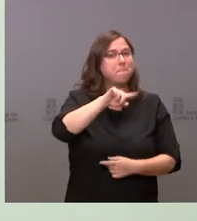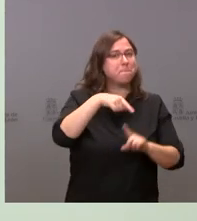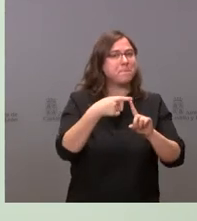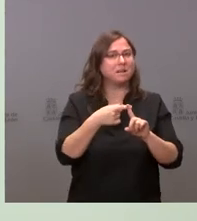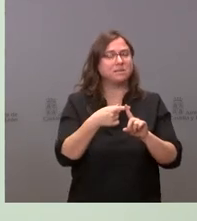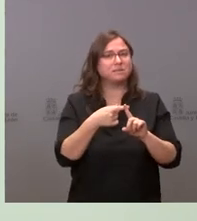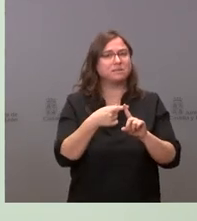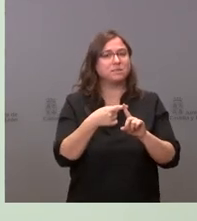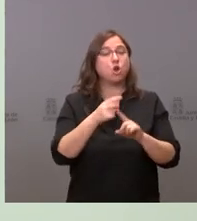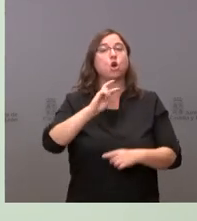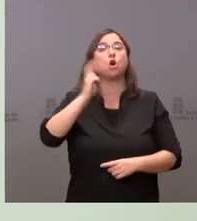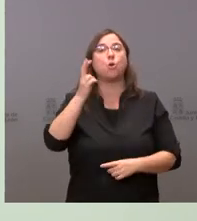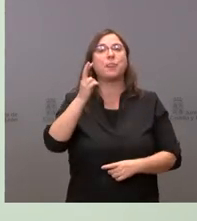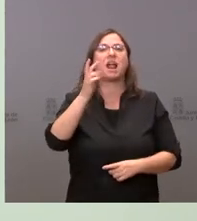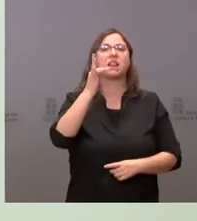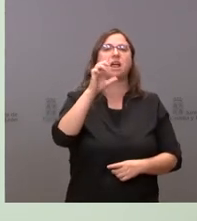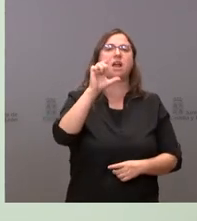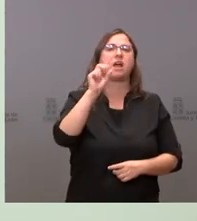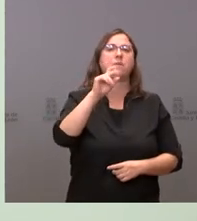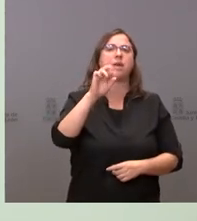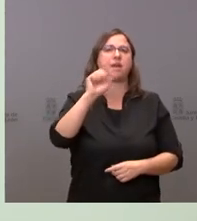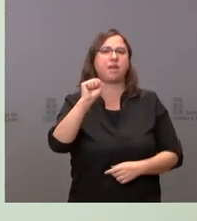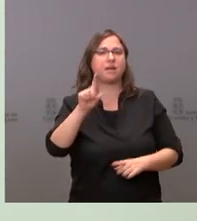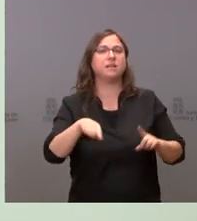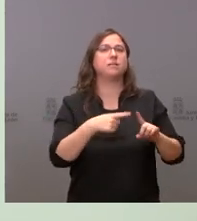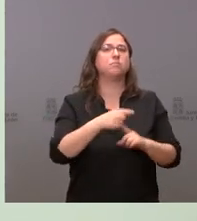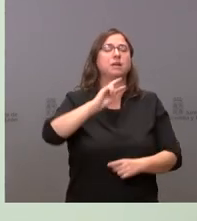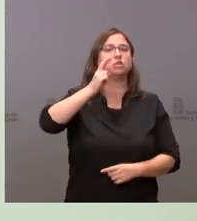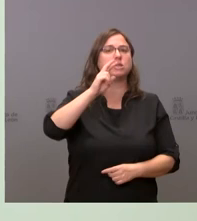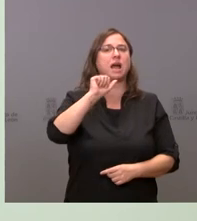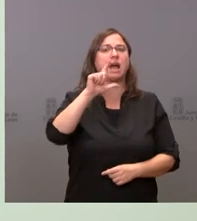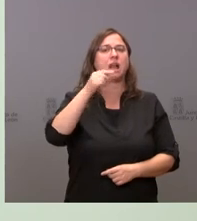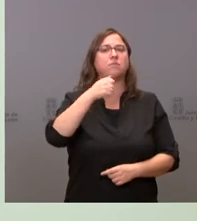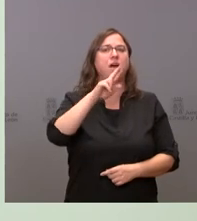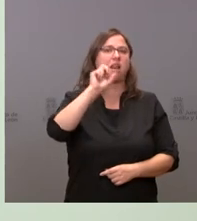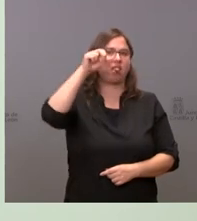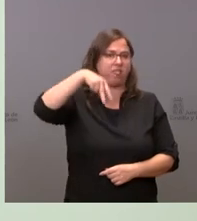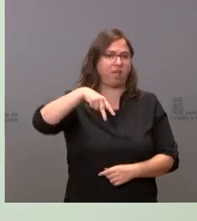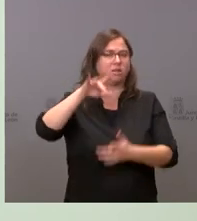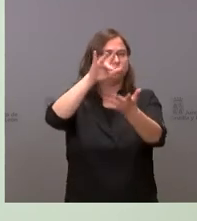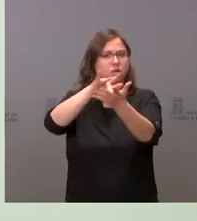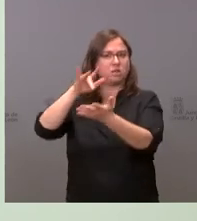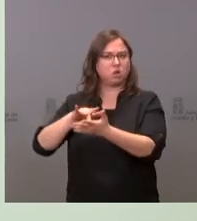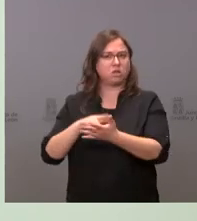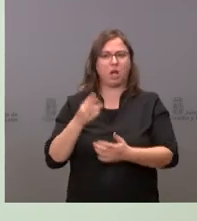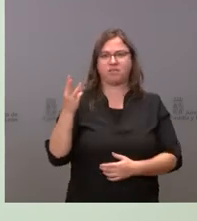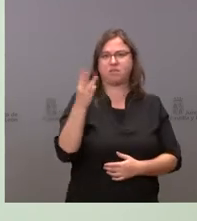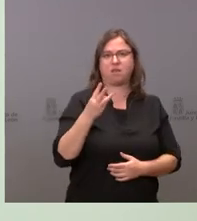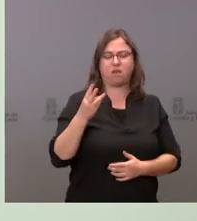se hizo otra en Talavera y otra en Albarracín para digamos ir